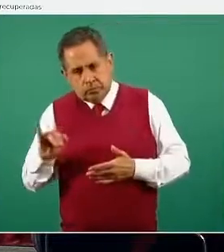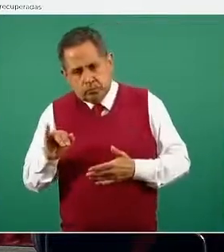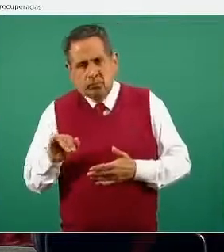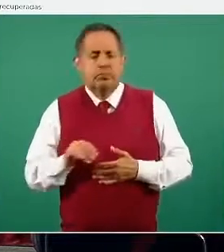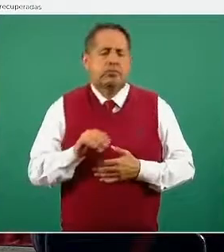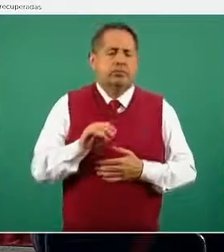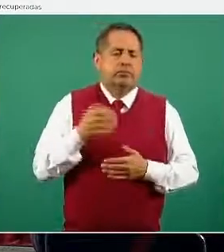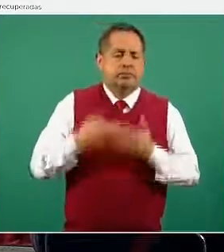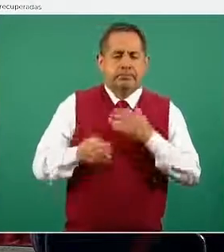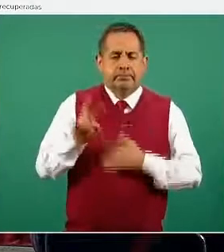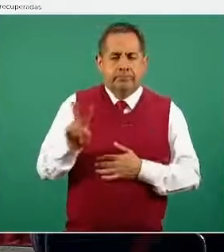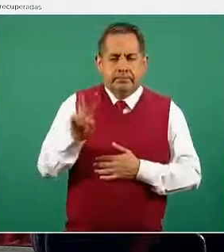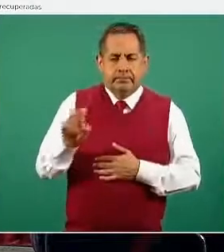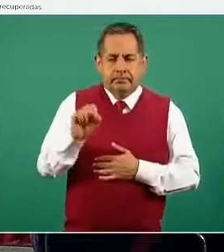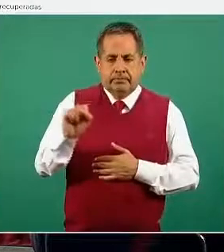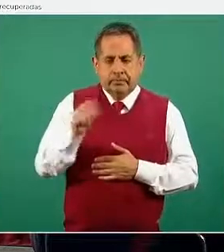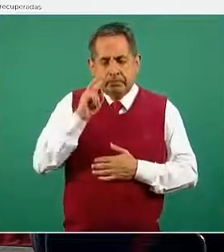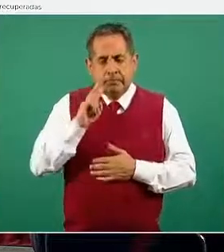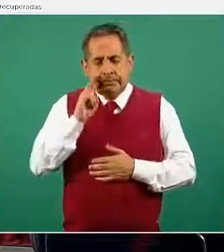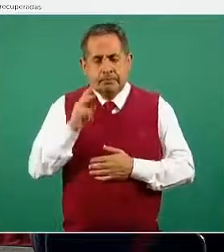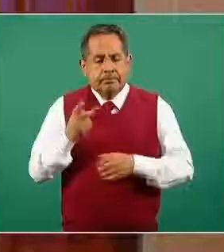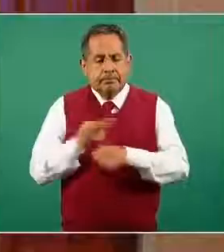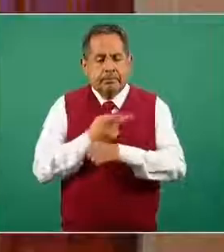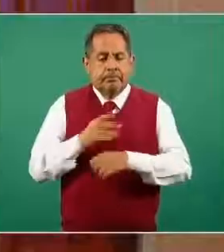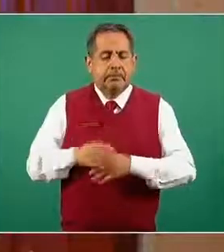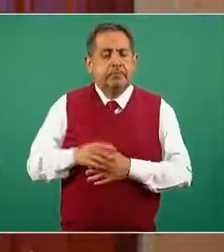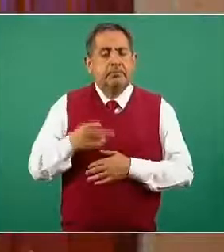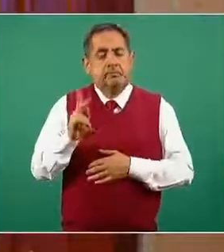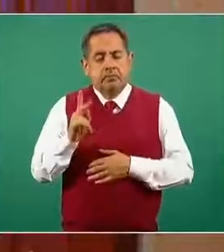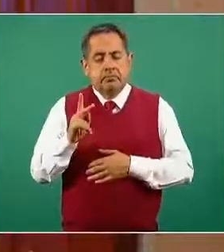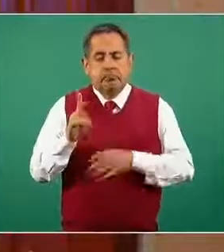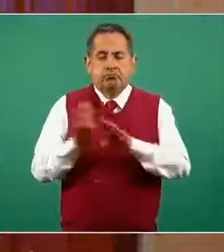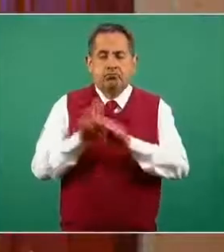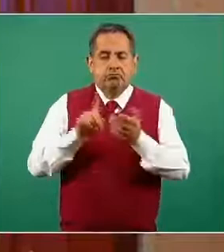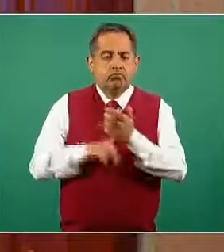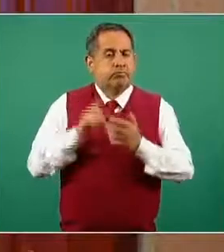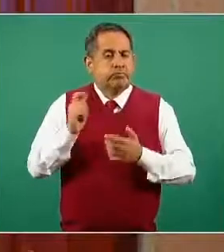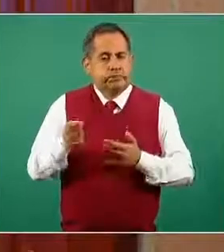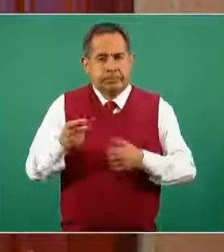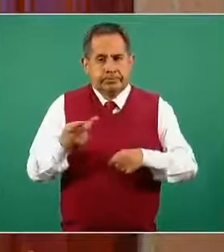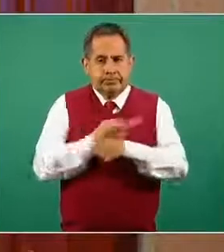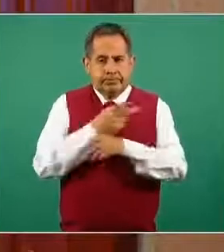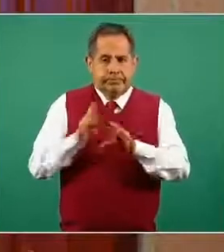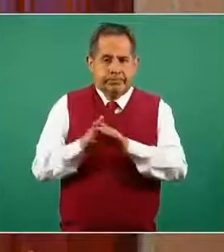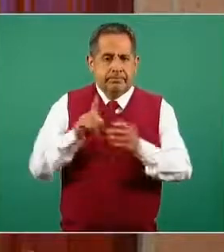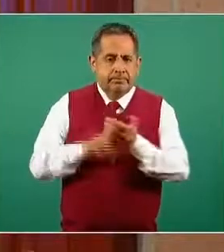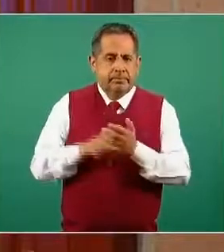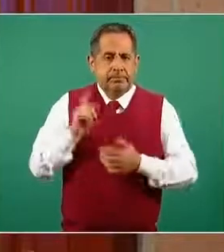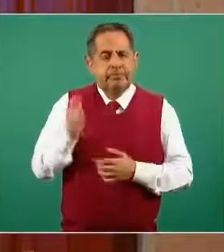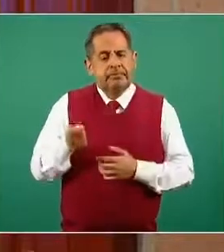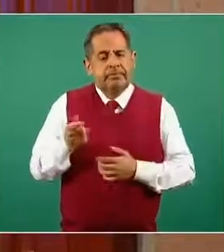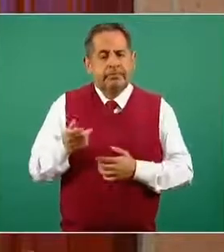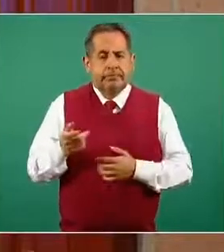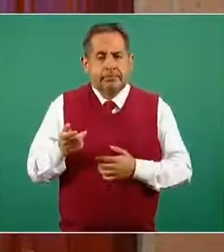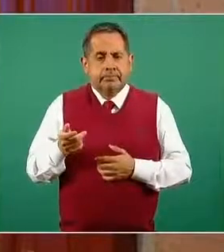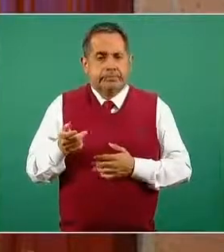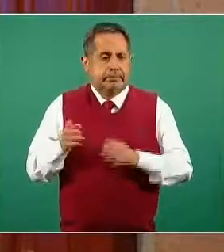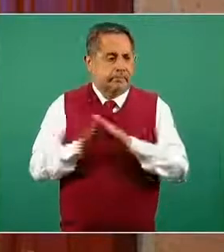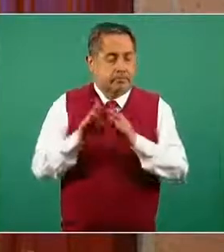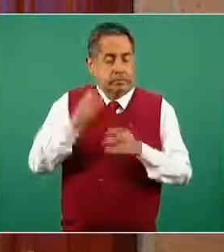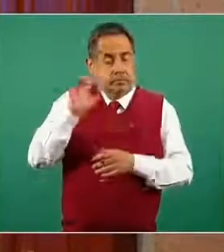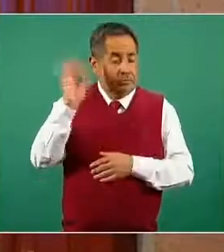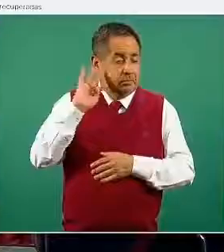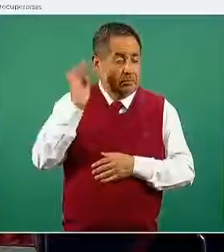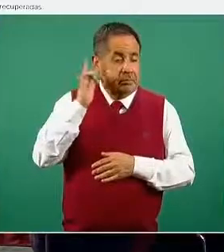tenemos viernes y sábado para que este se modifique. Sin embargo, la expectativa es que obviamente podamos cerrar la semana, si no es con ya